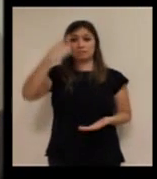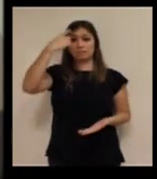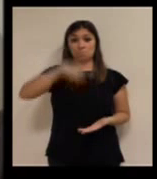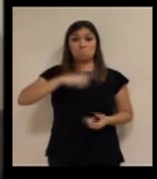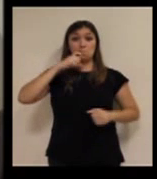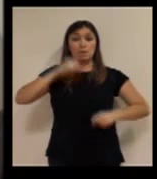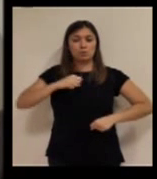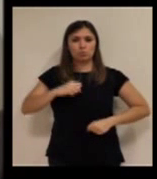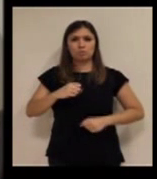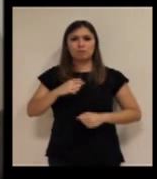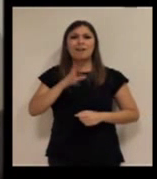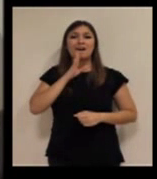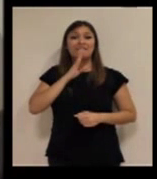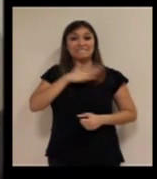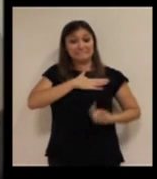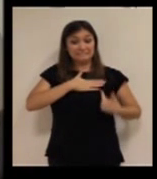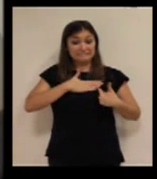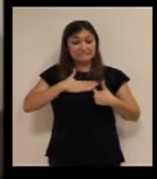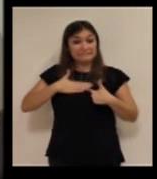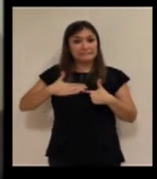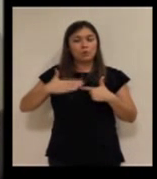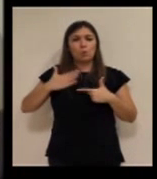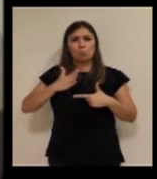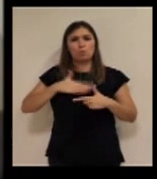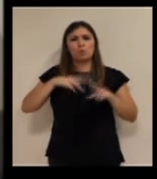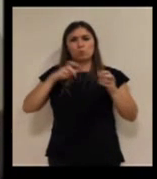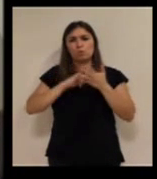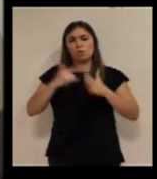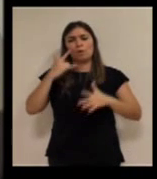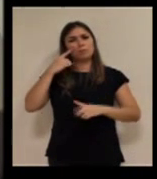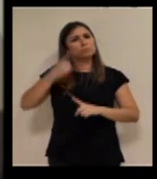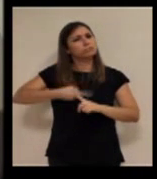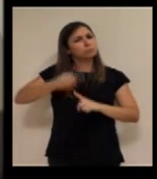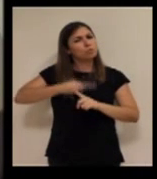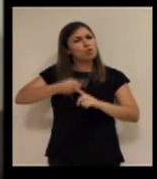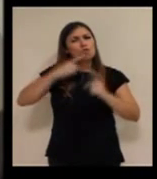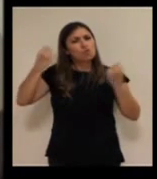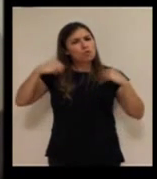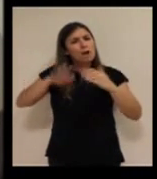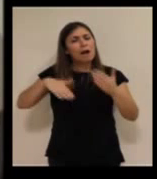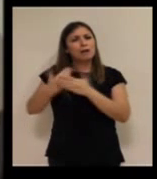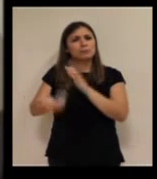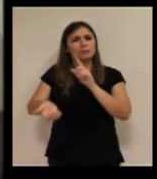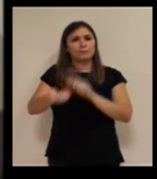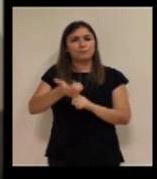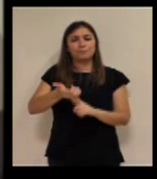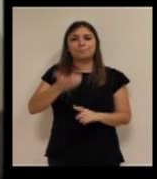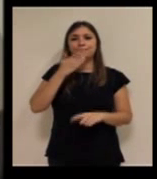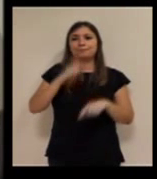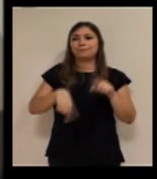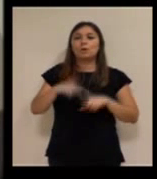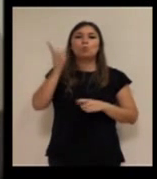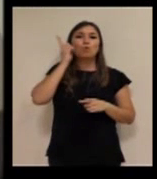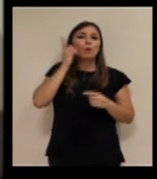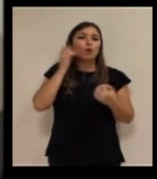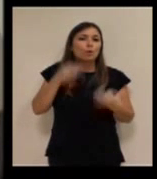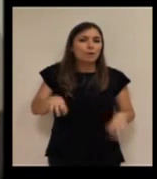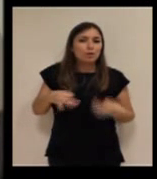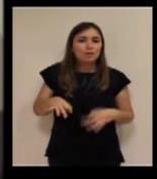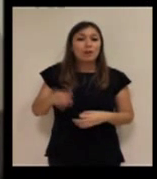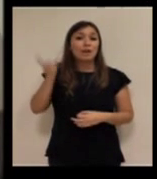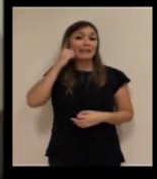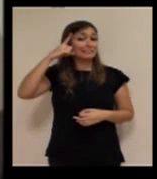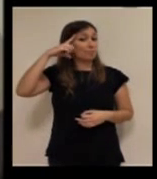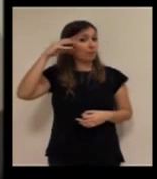si tiene una motivación, va a aprender a utilizar una nueva tecnología. Claro, un teléfono móvil convencional, un